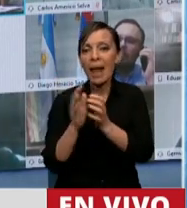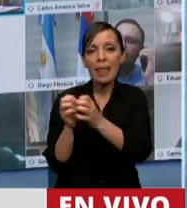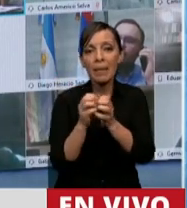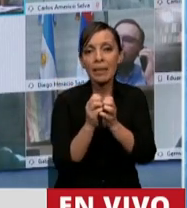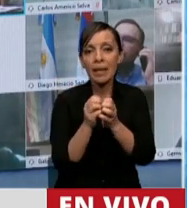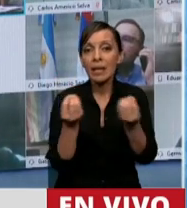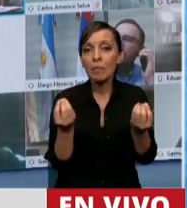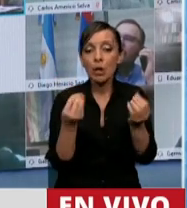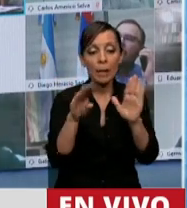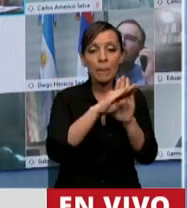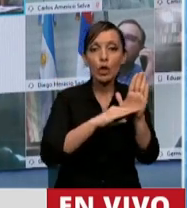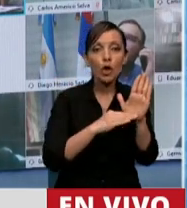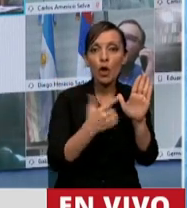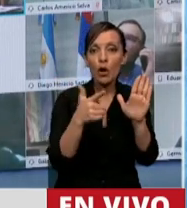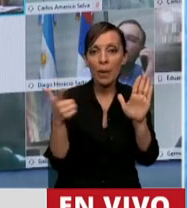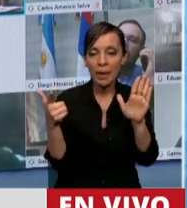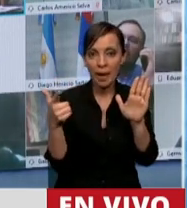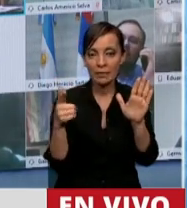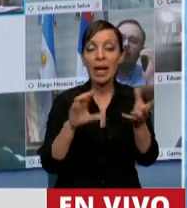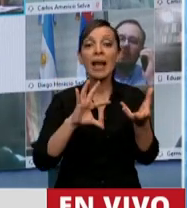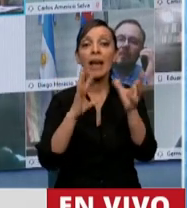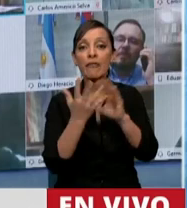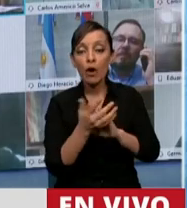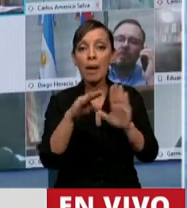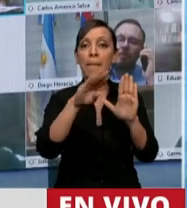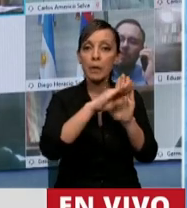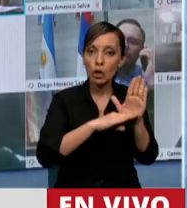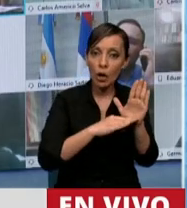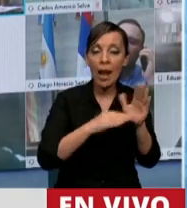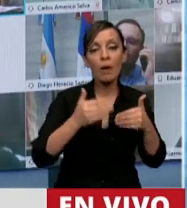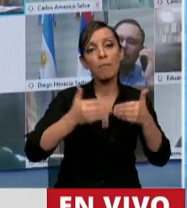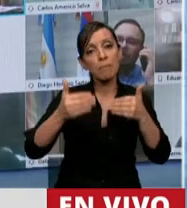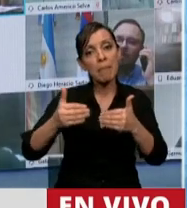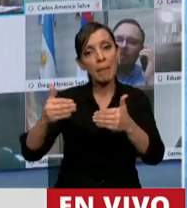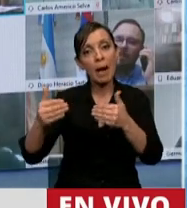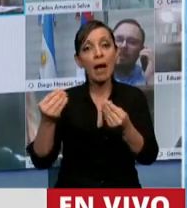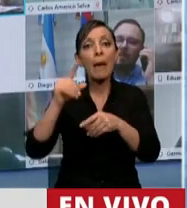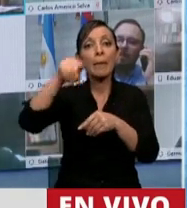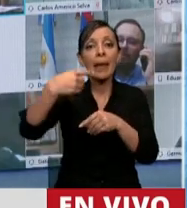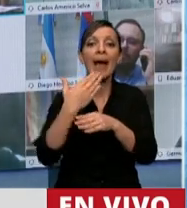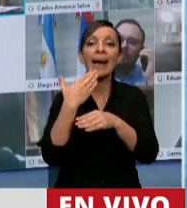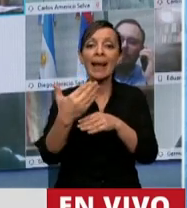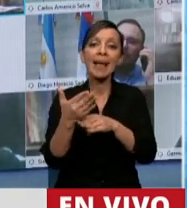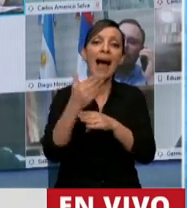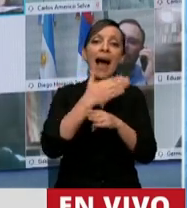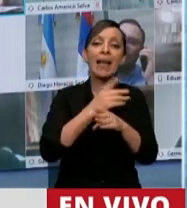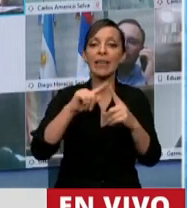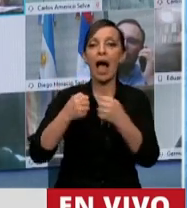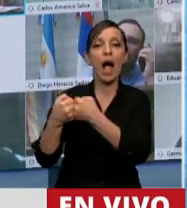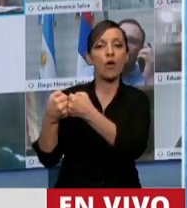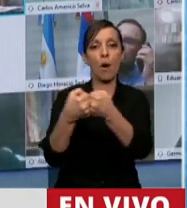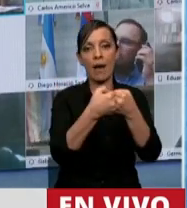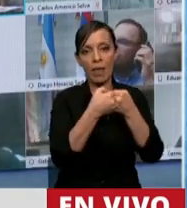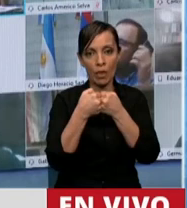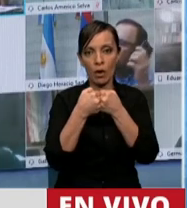porque no teníamos protocolo. El modo en que ese protocolo se va a prorrogar es por consenso. Ese consenso requiere el